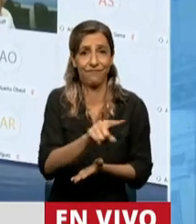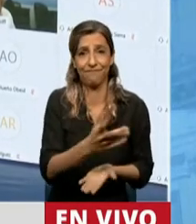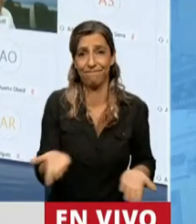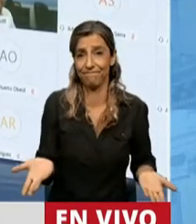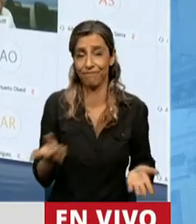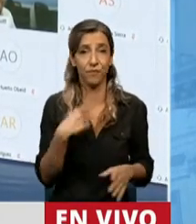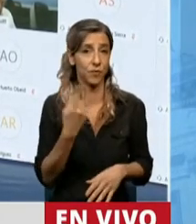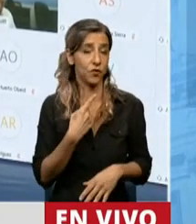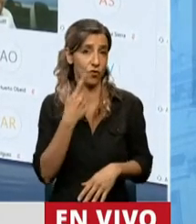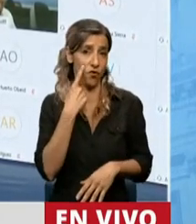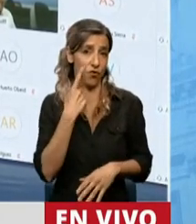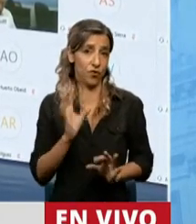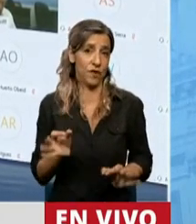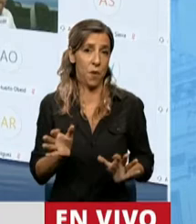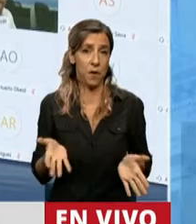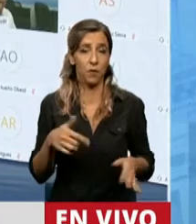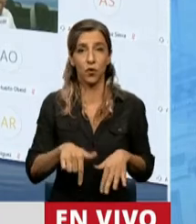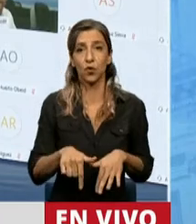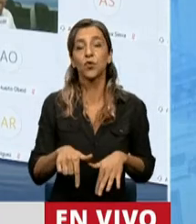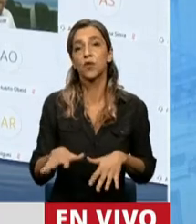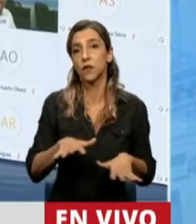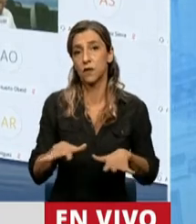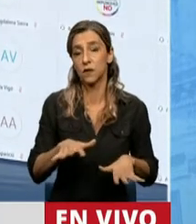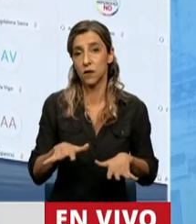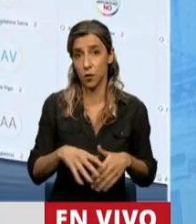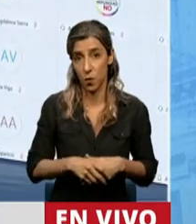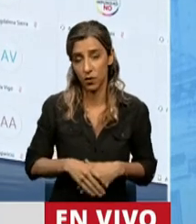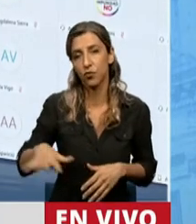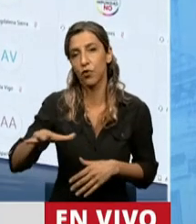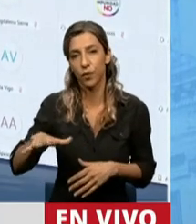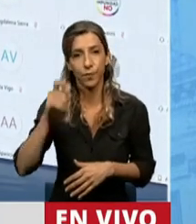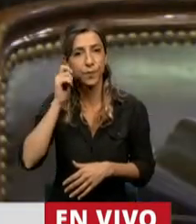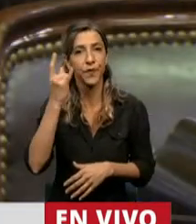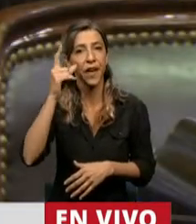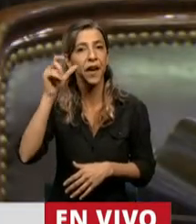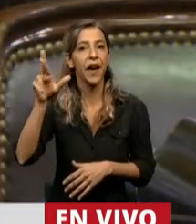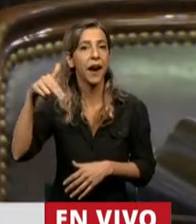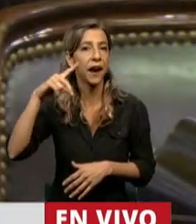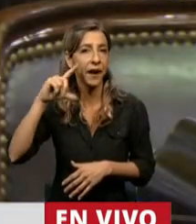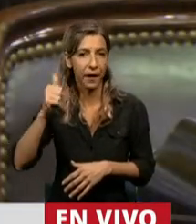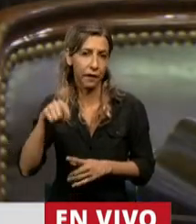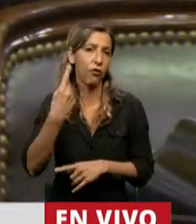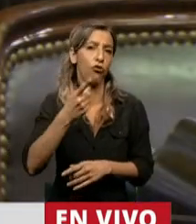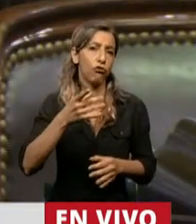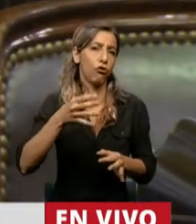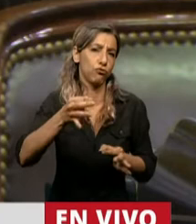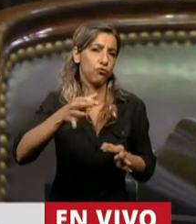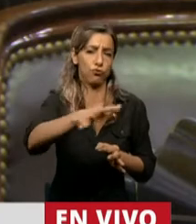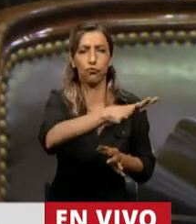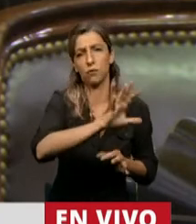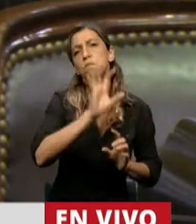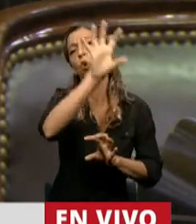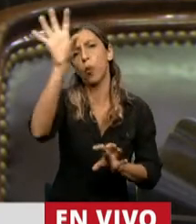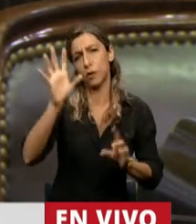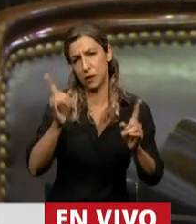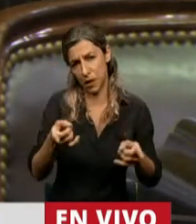todos conocemos que está sucediendo en Guernica y en otras localidades del conurbano, en otras provincias